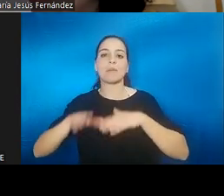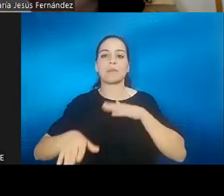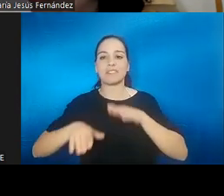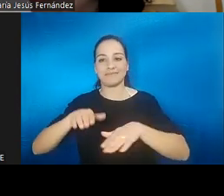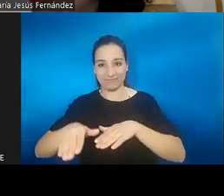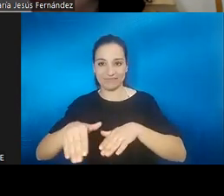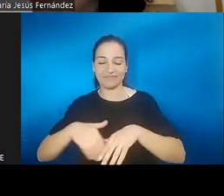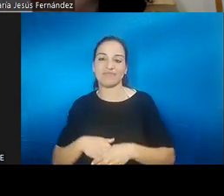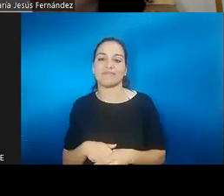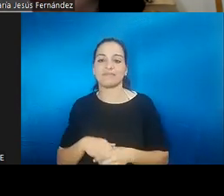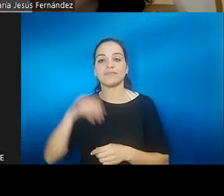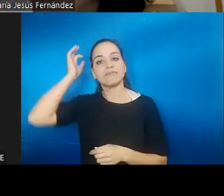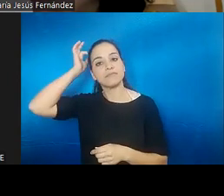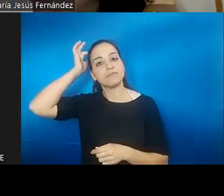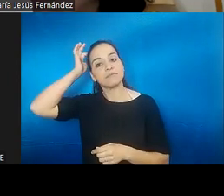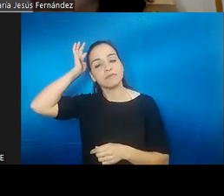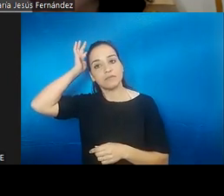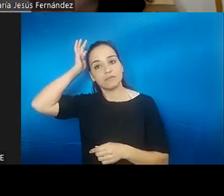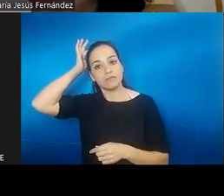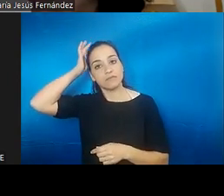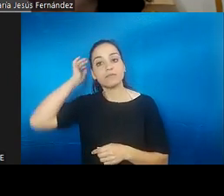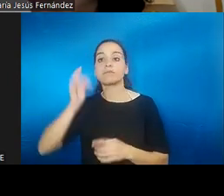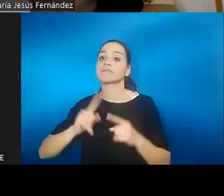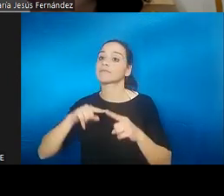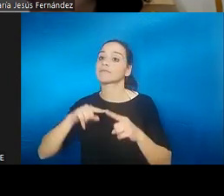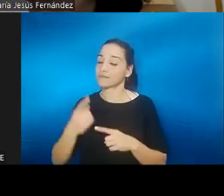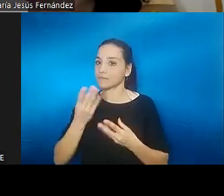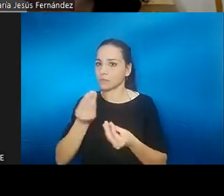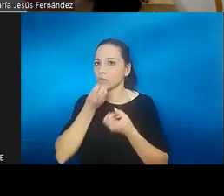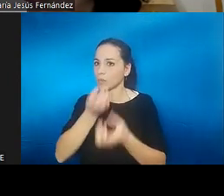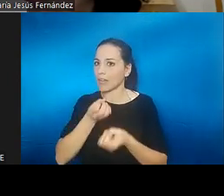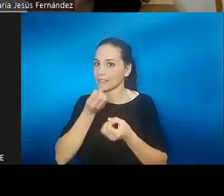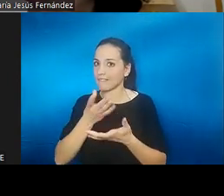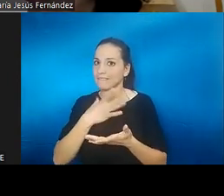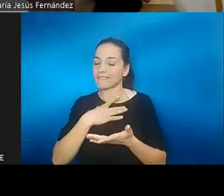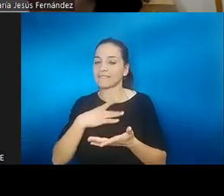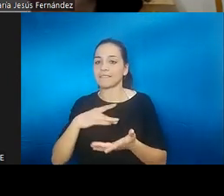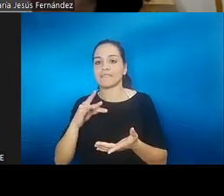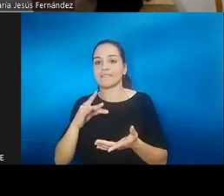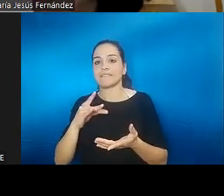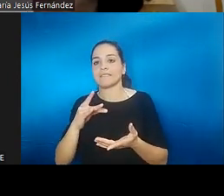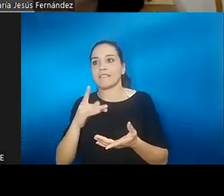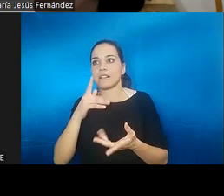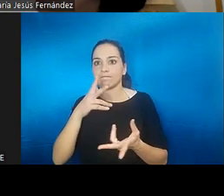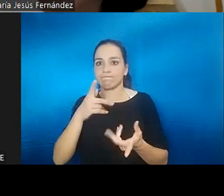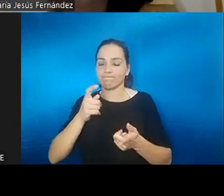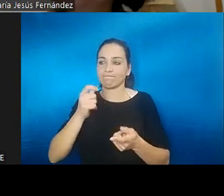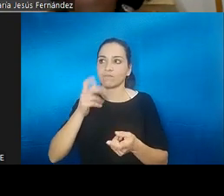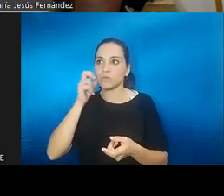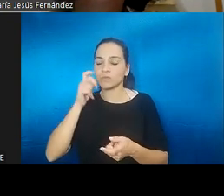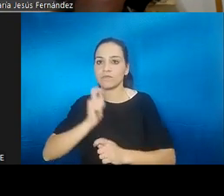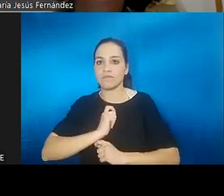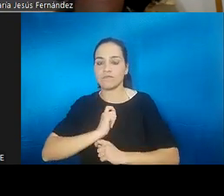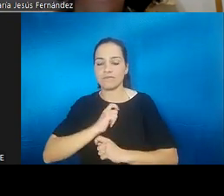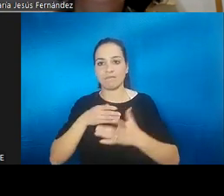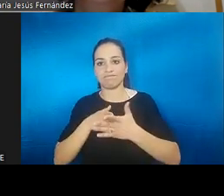Y luego ya por último, este tipo de frases que a veces podemos entrar o dinámicas un poco que nos pueden bloquear más que ayudar, el hecho